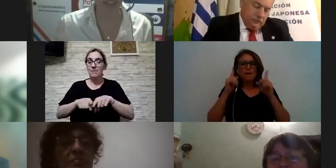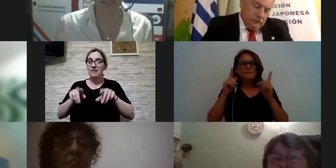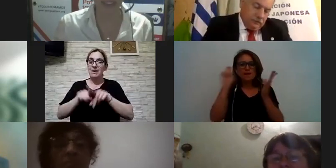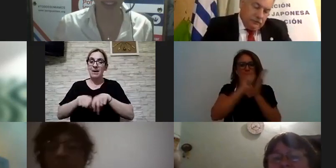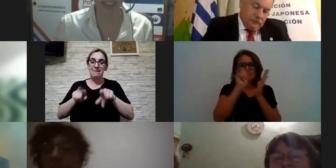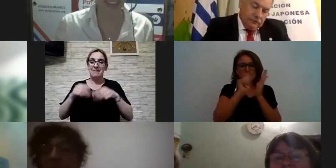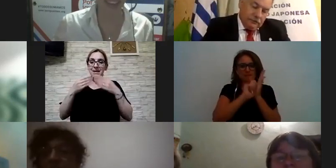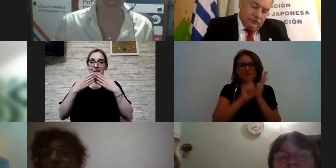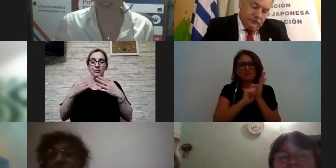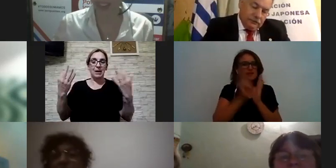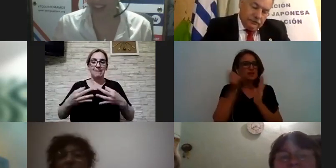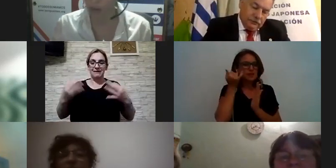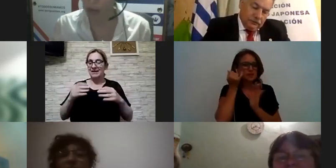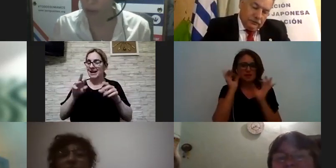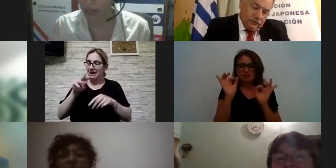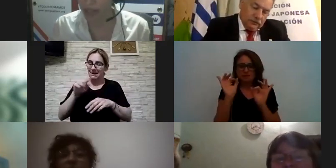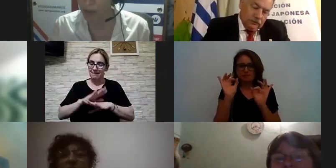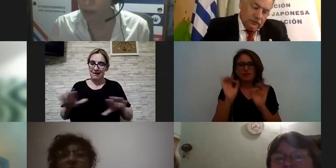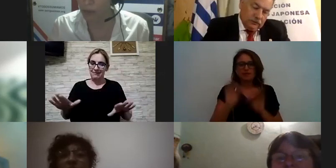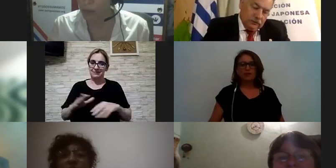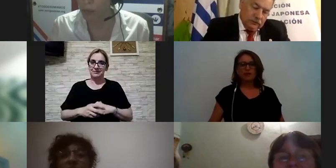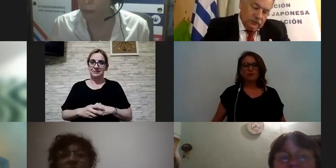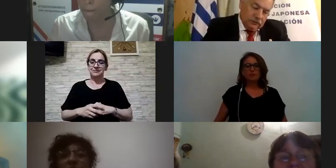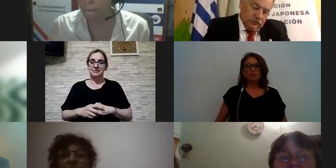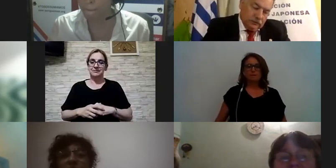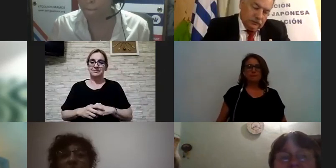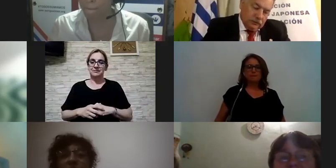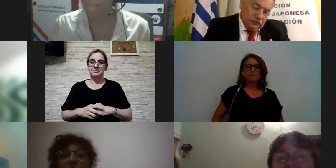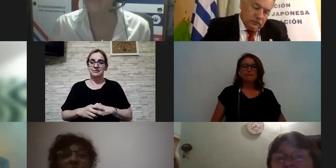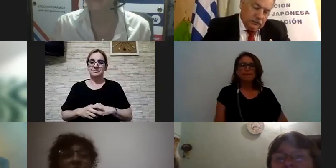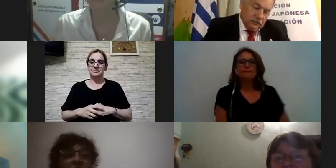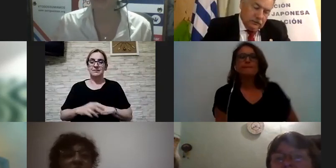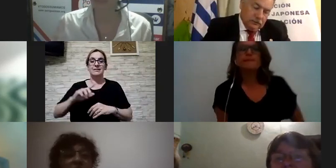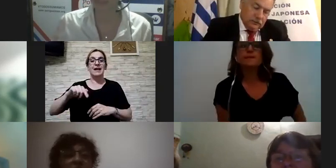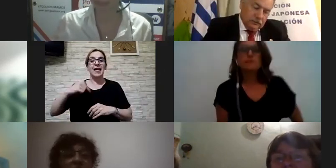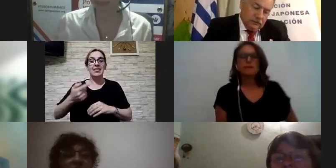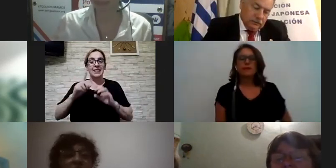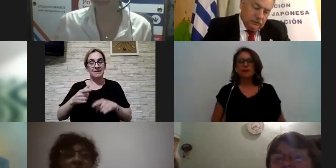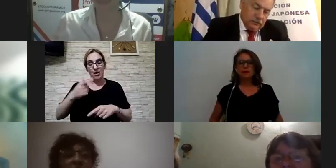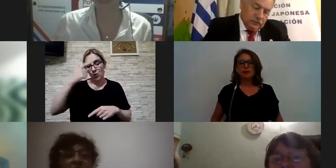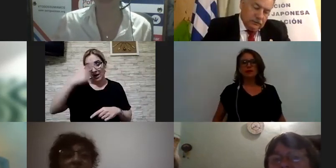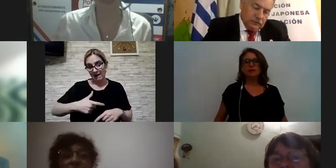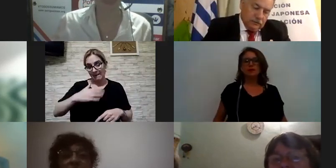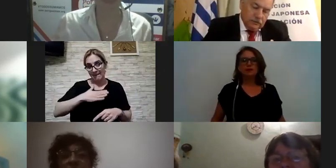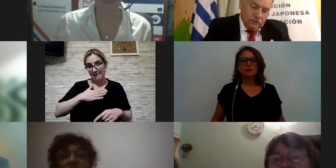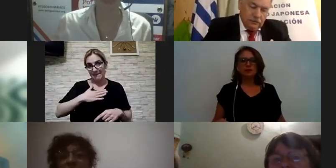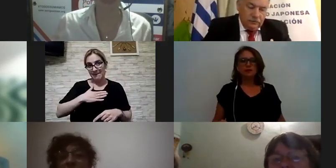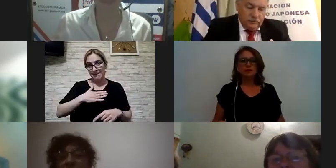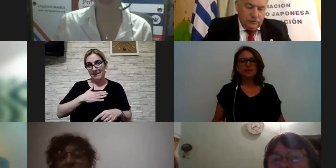perfecto entonces ahí calculamos que está después pregunta también la misma persona si conocemos experiencias en